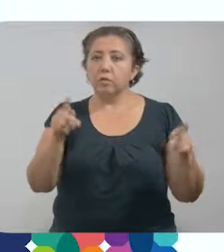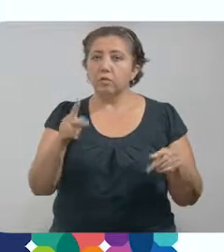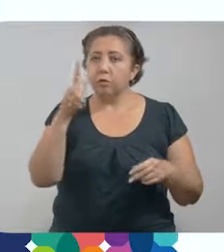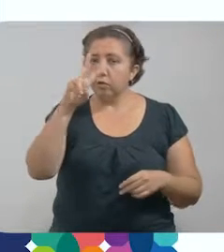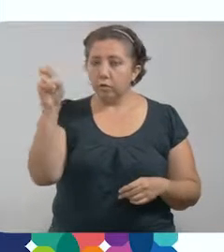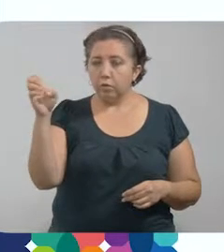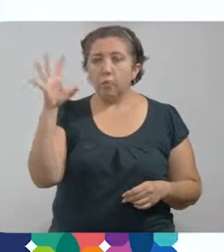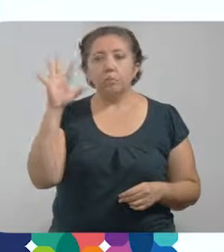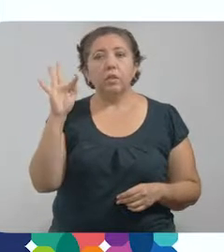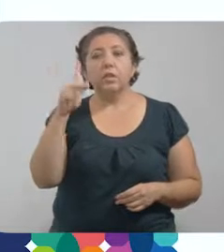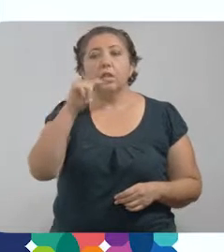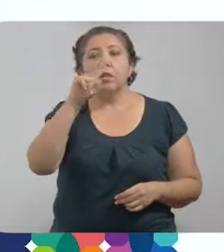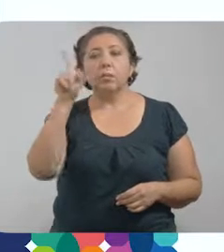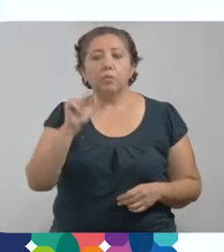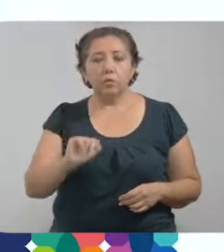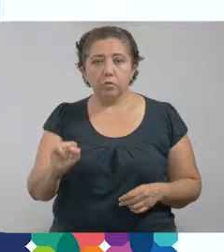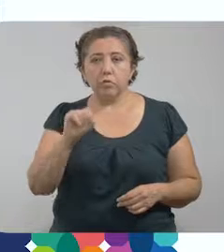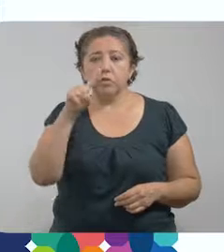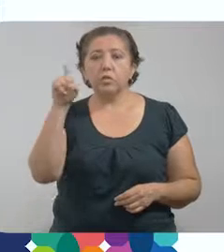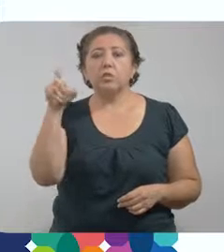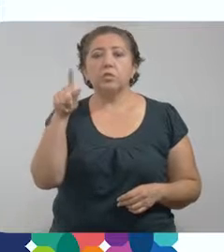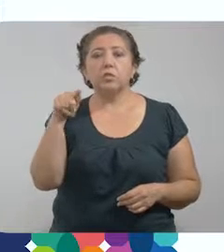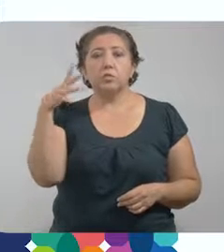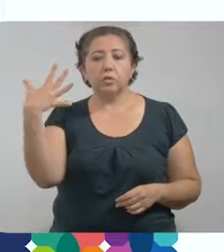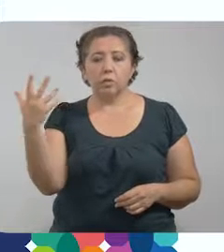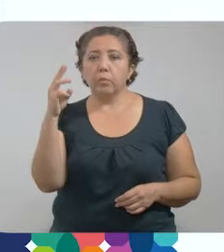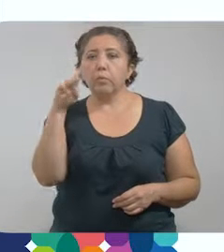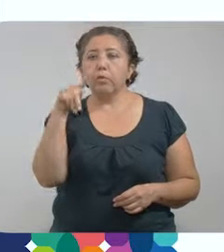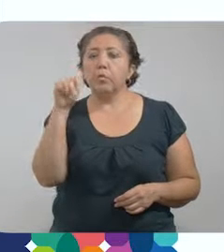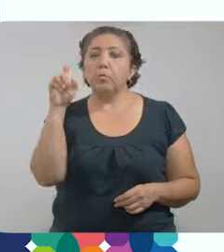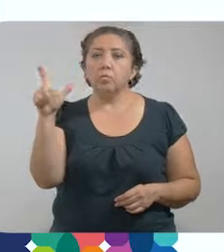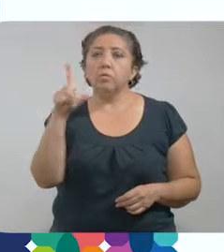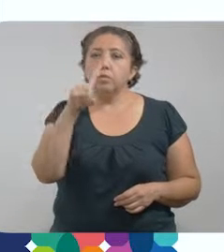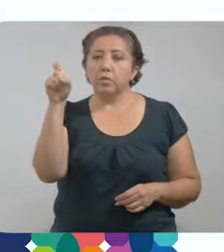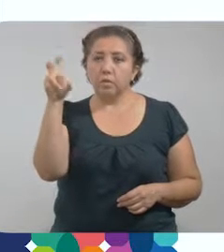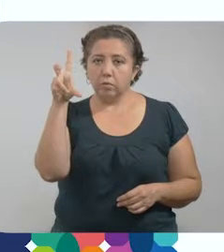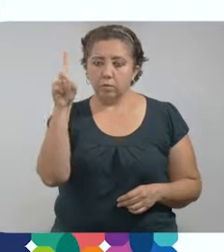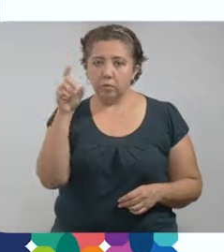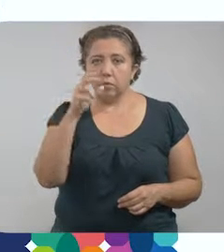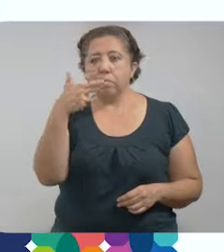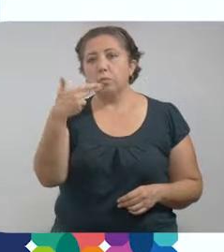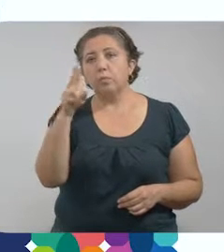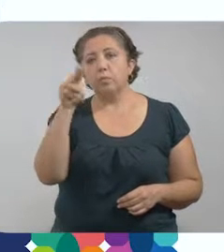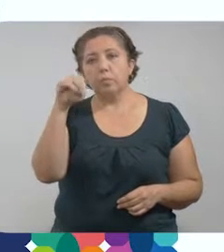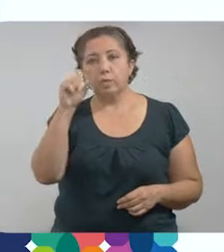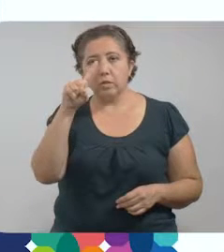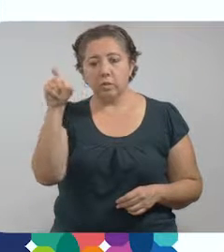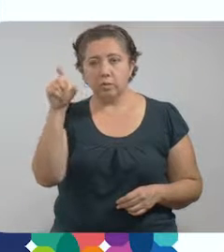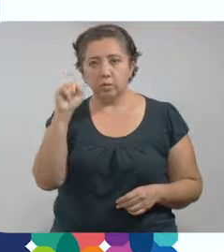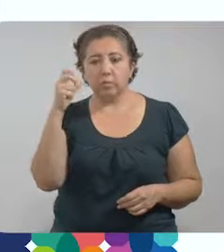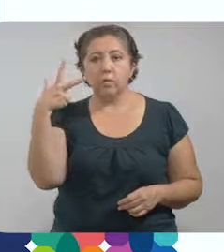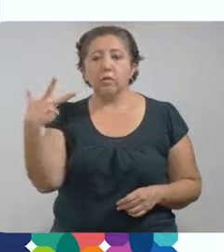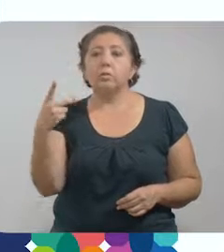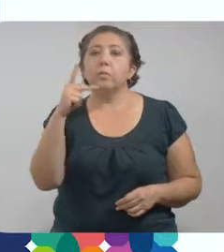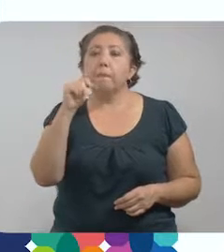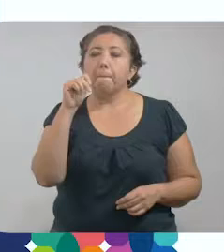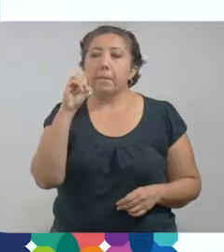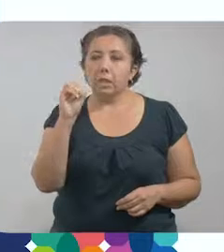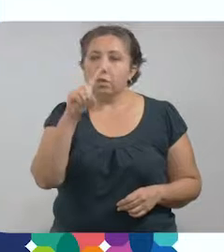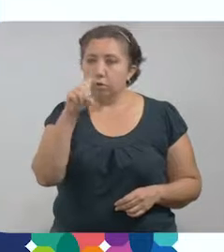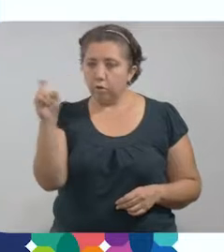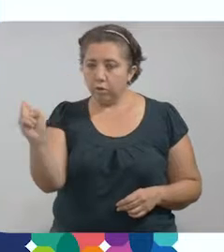Temozón, 175, Mutul, 130, Junucma, 128, Peto con 100,